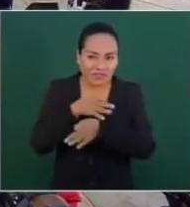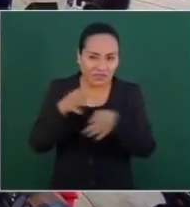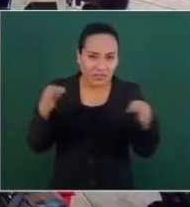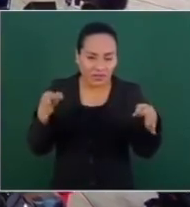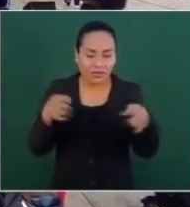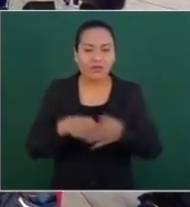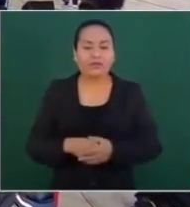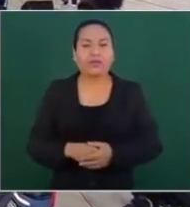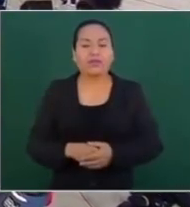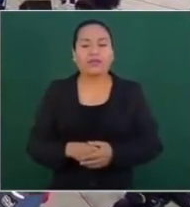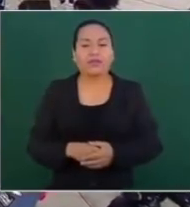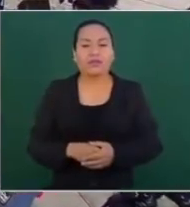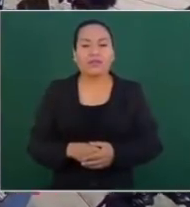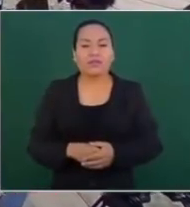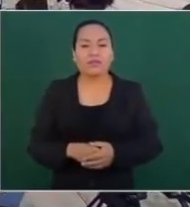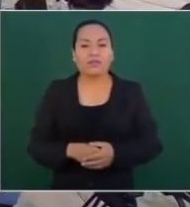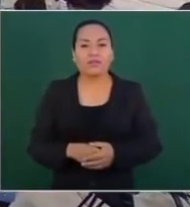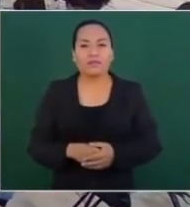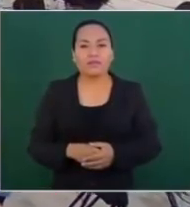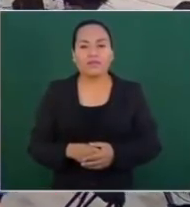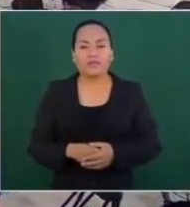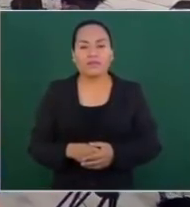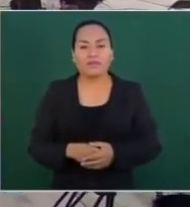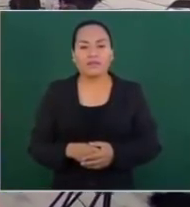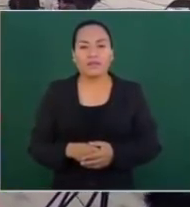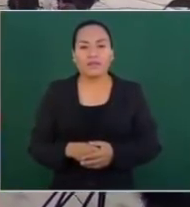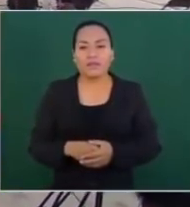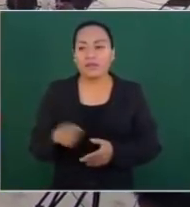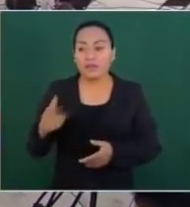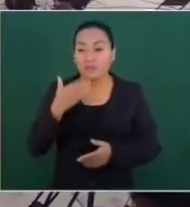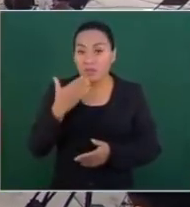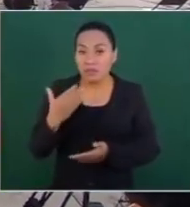era afín a la nuestra.